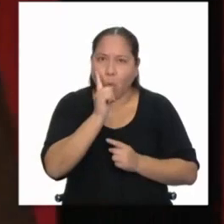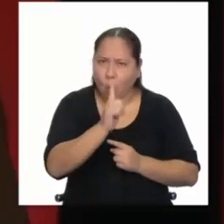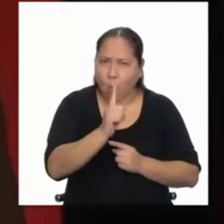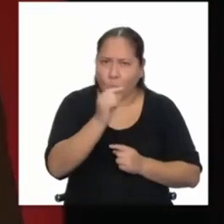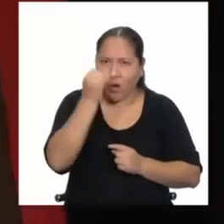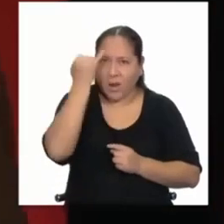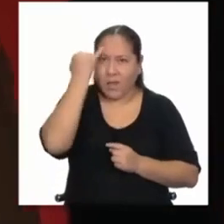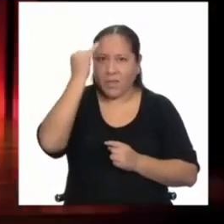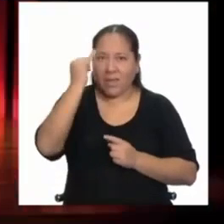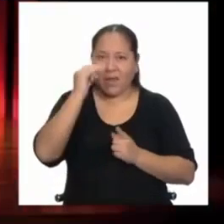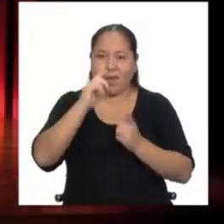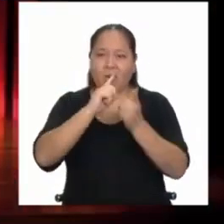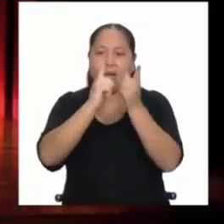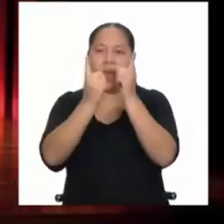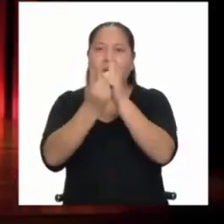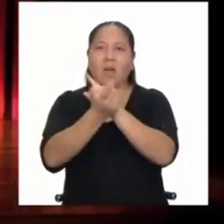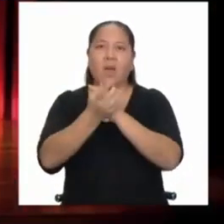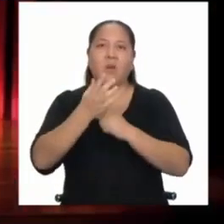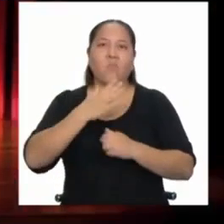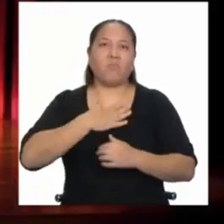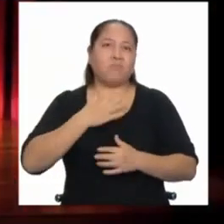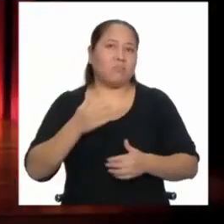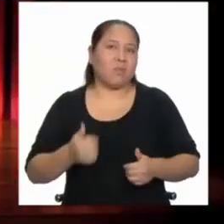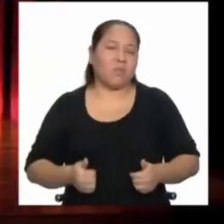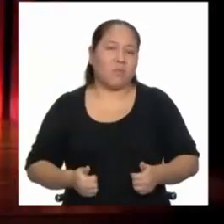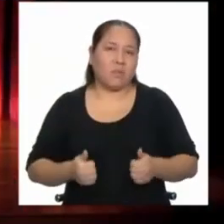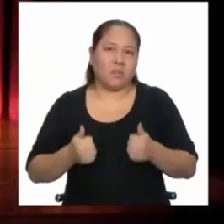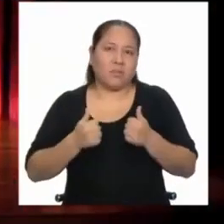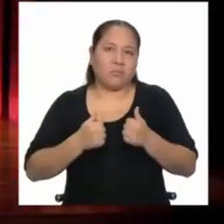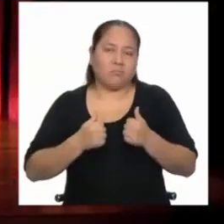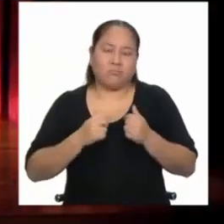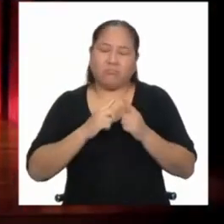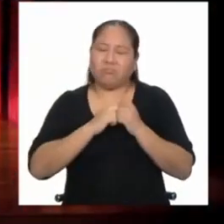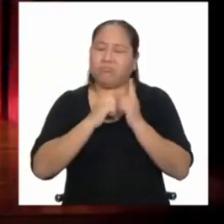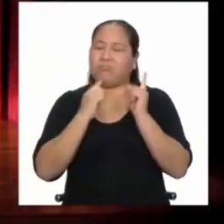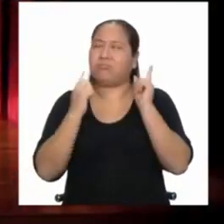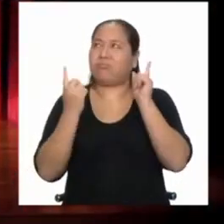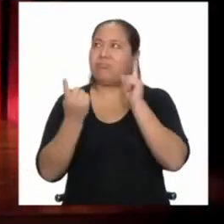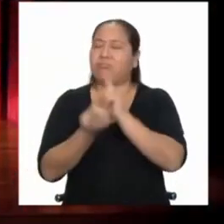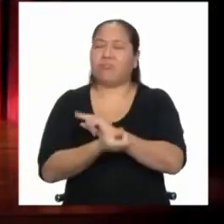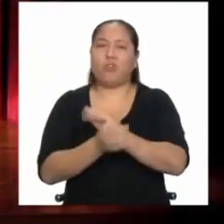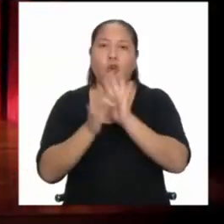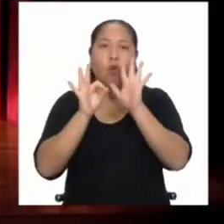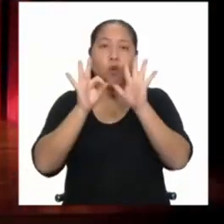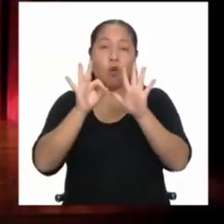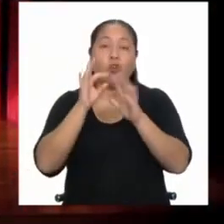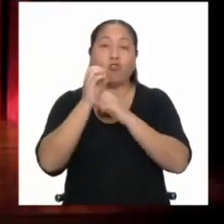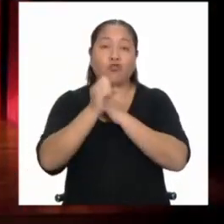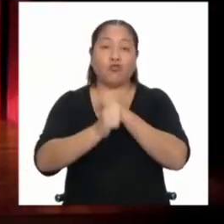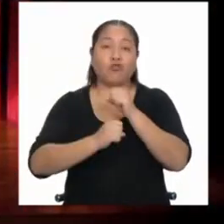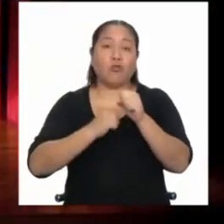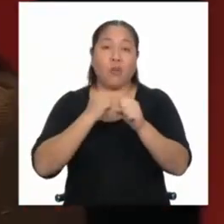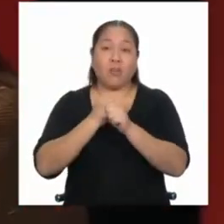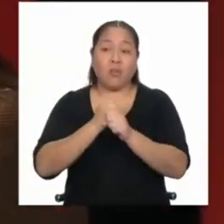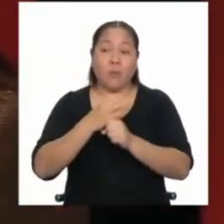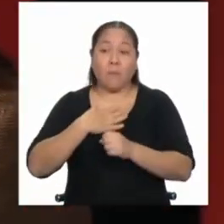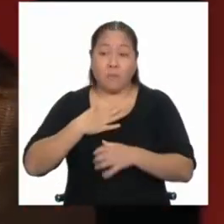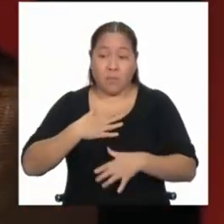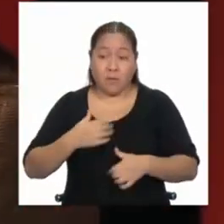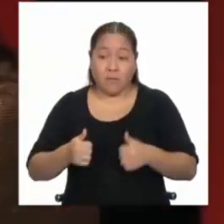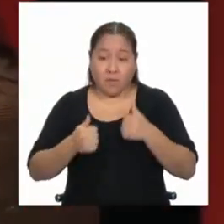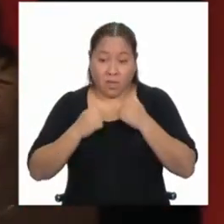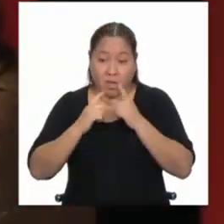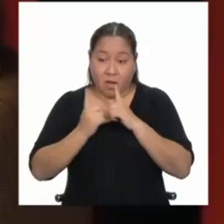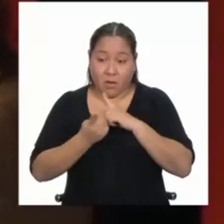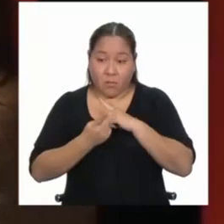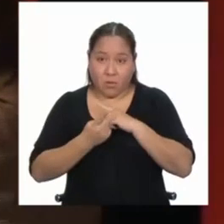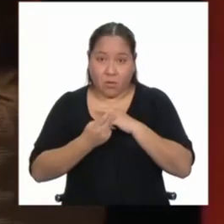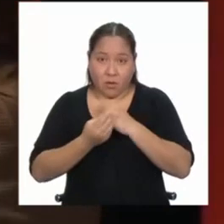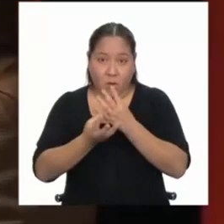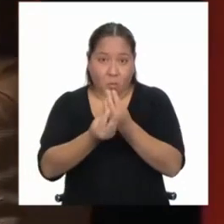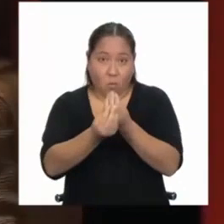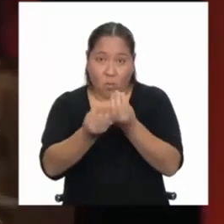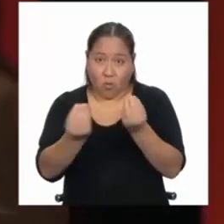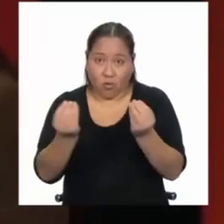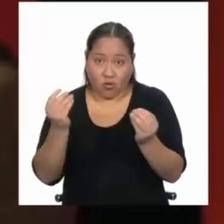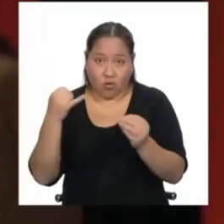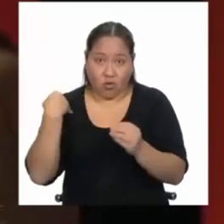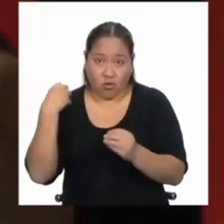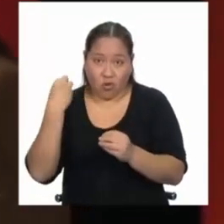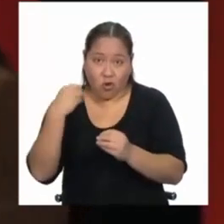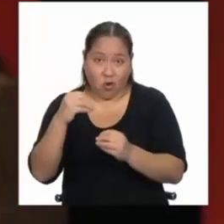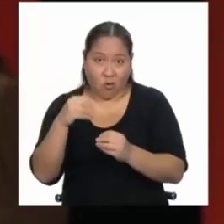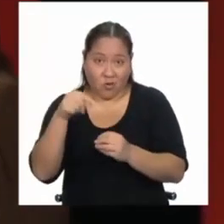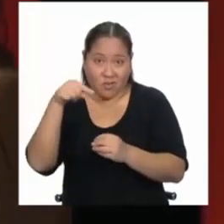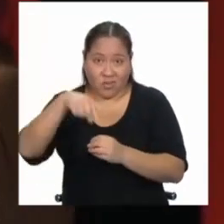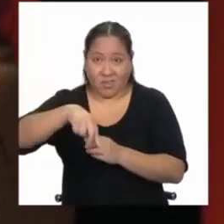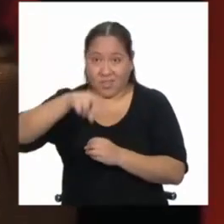cambió mi vida radicalmente hace ocho años y la de miles de jóvenes en el Perú. Bueno, yo soy